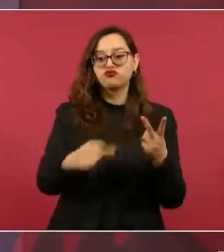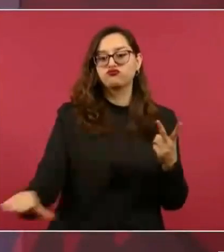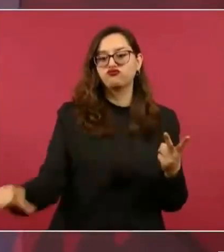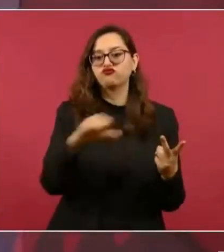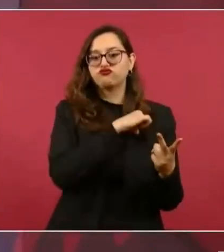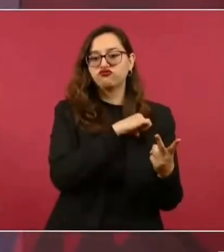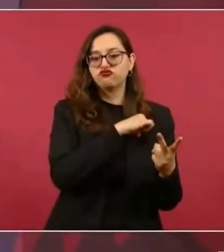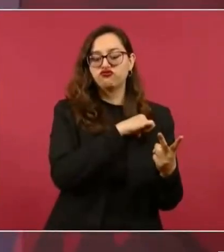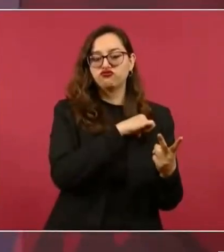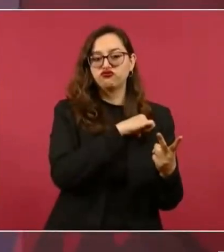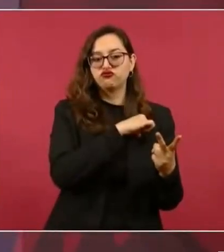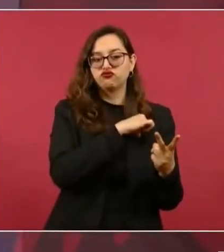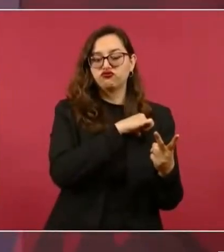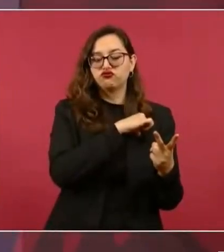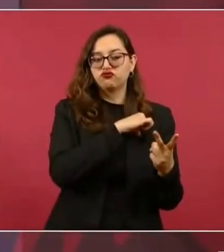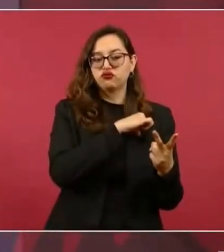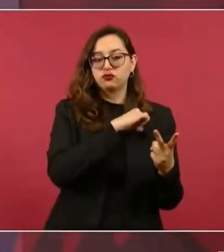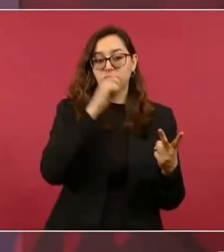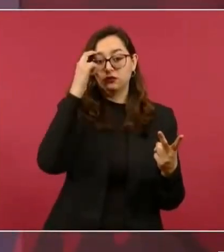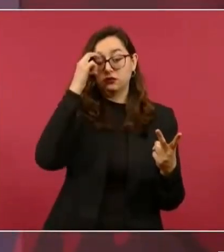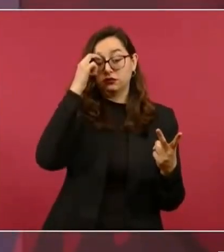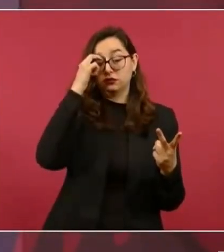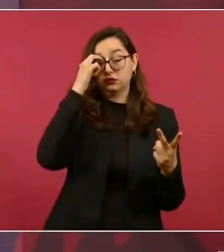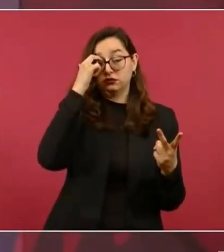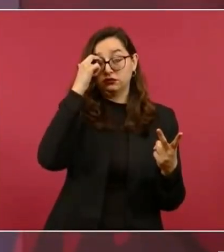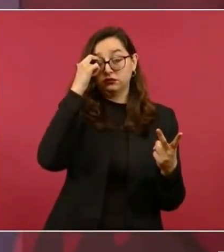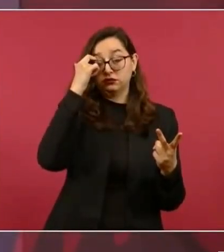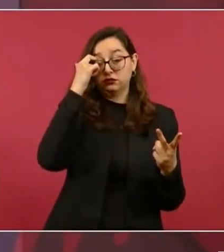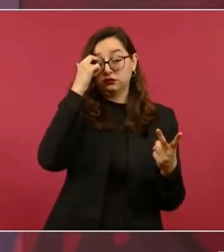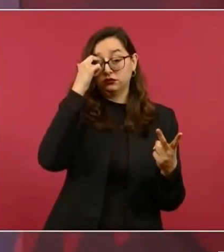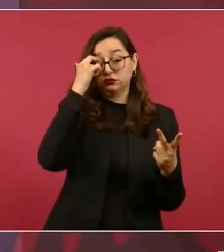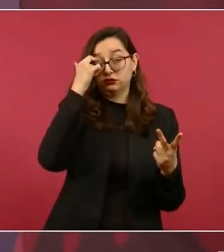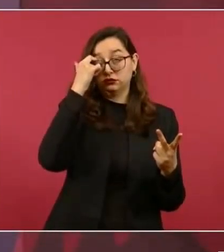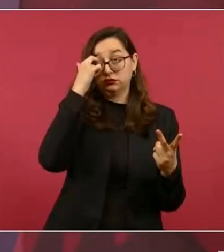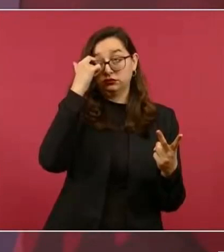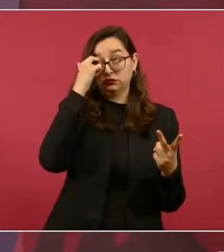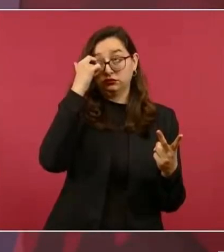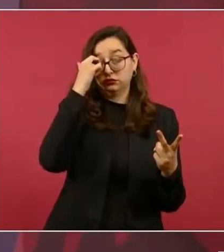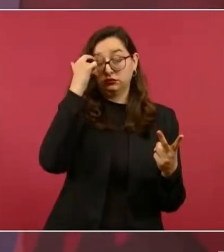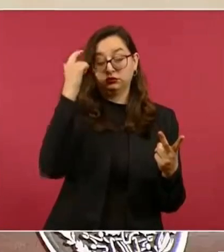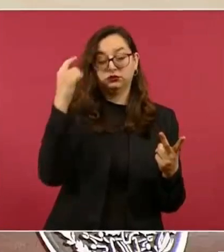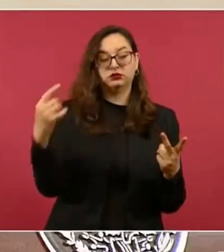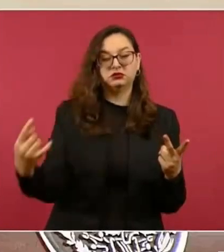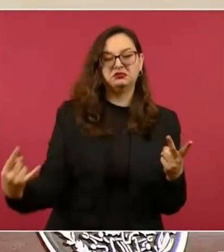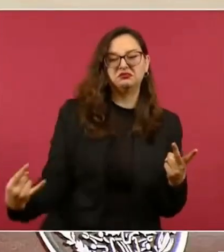de individualismo.